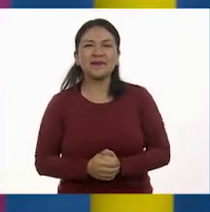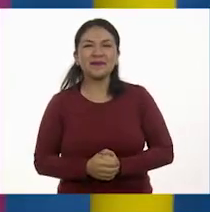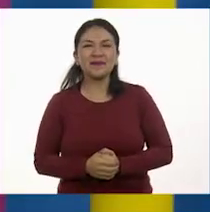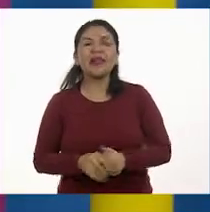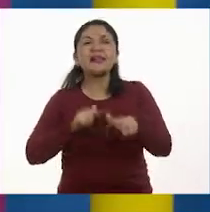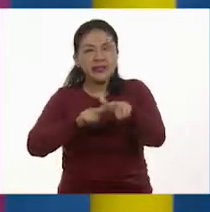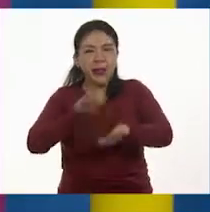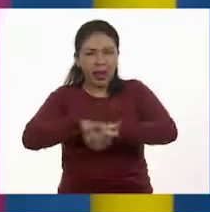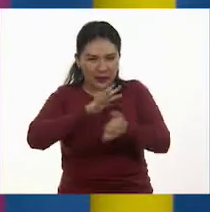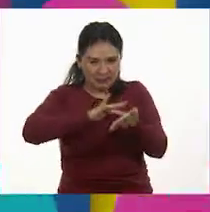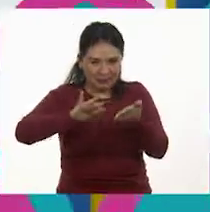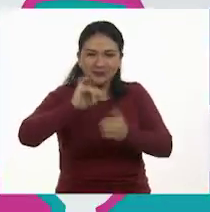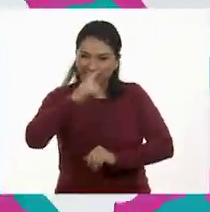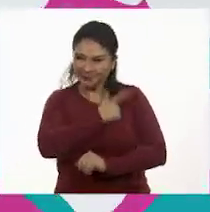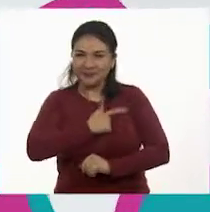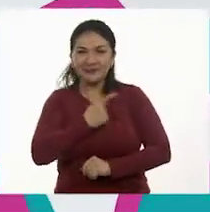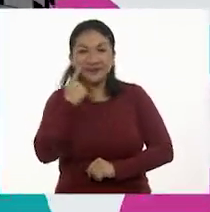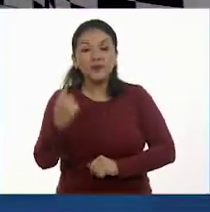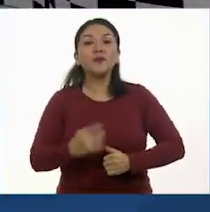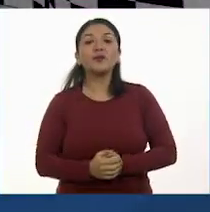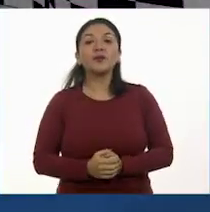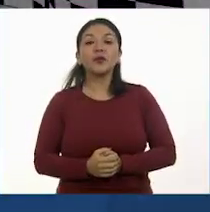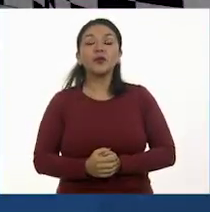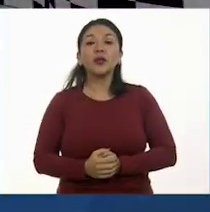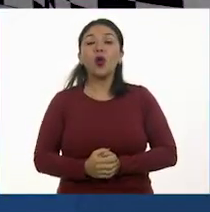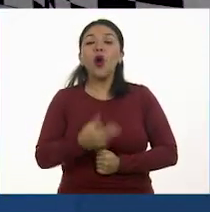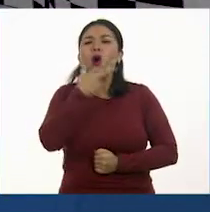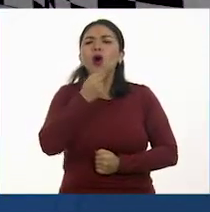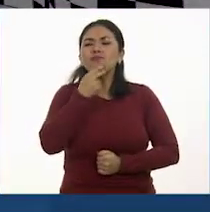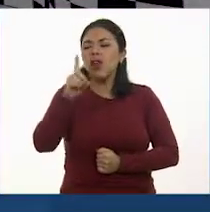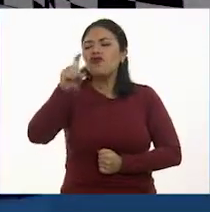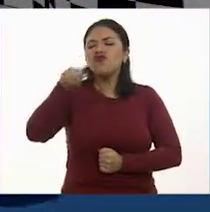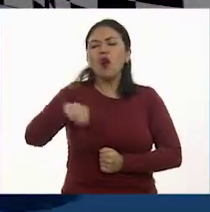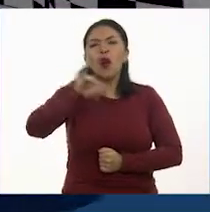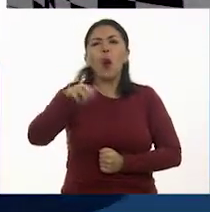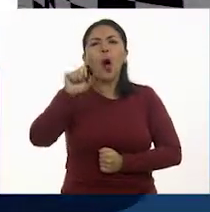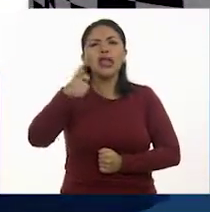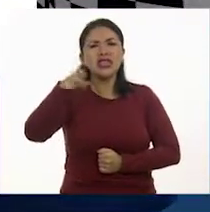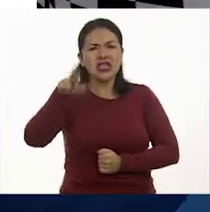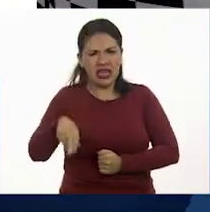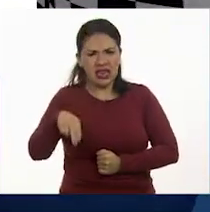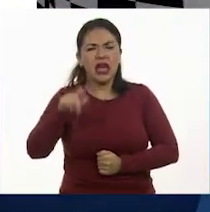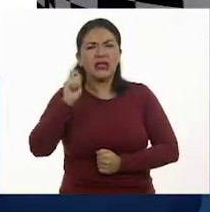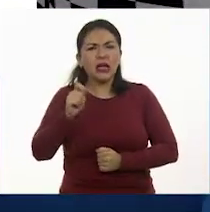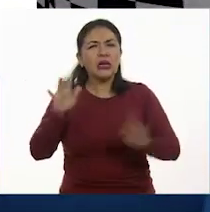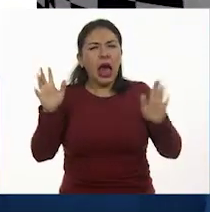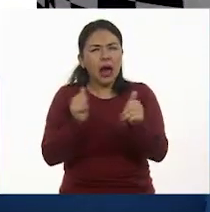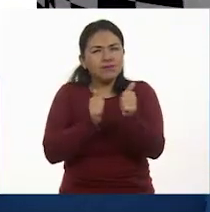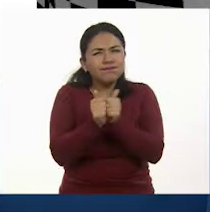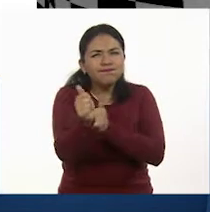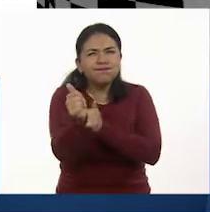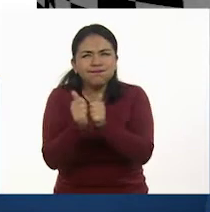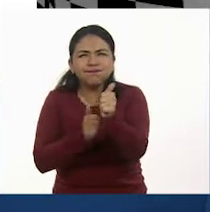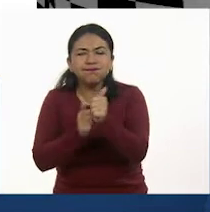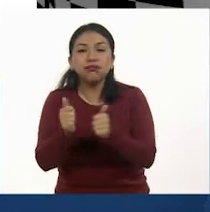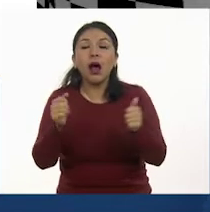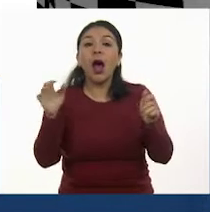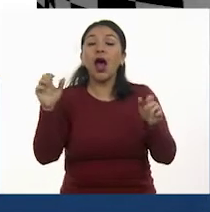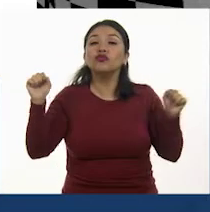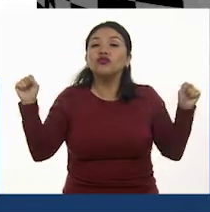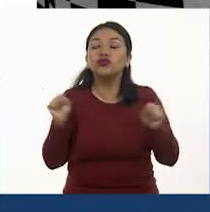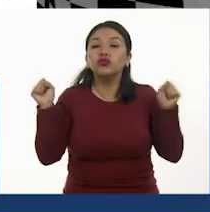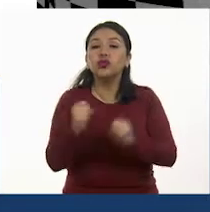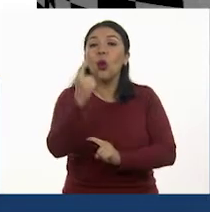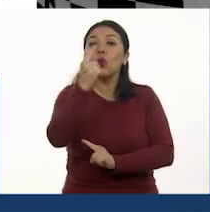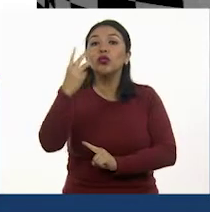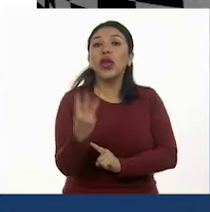Con todo gusto. Dice, Don Joaquín, campesino, ha recorrido un tercio del total de la carrera.